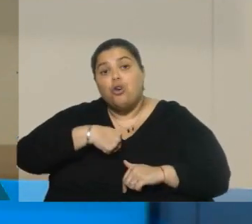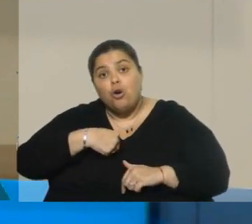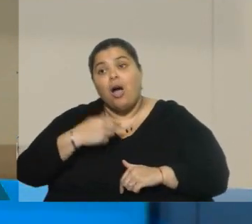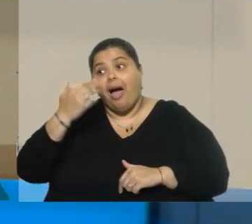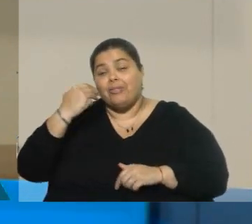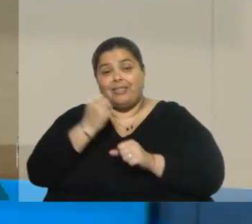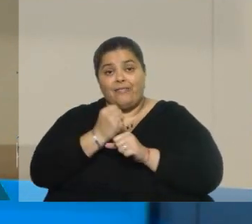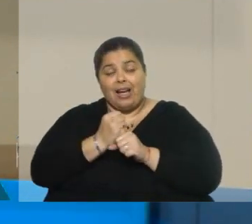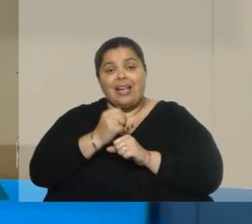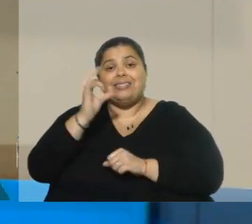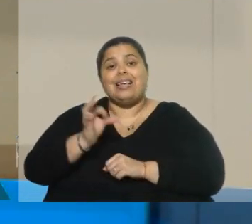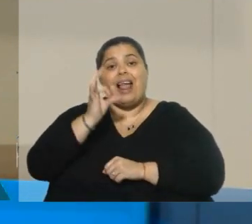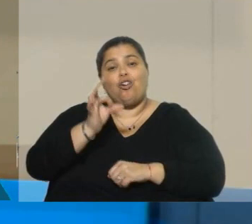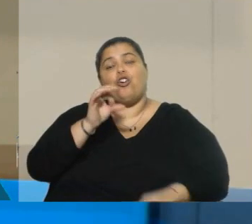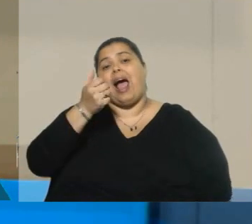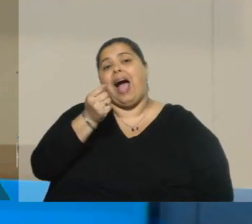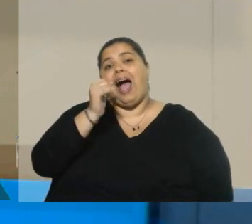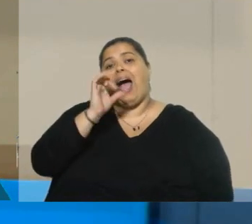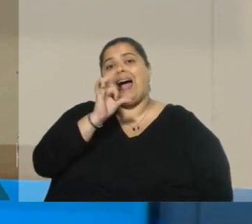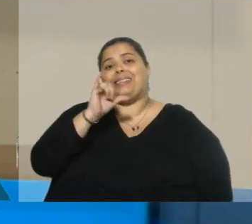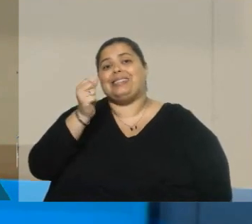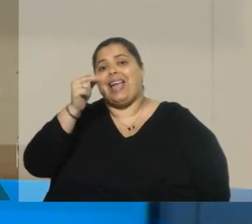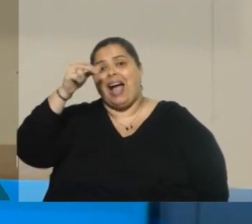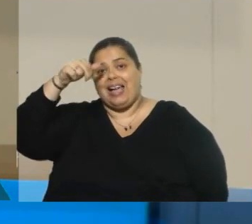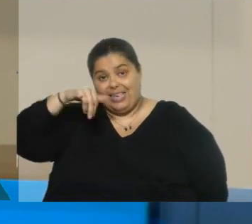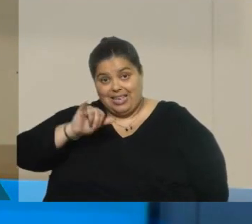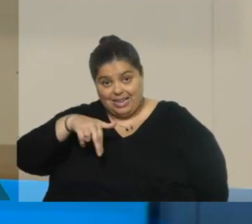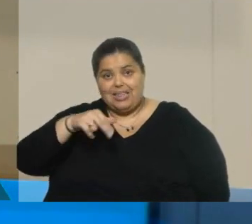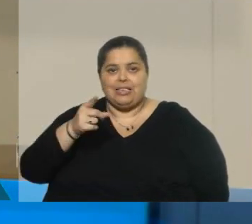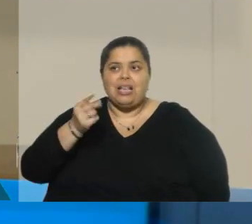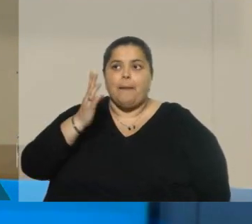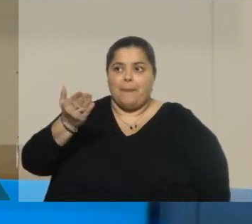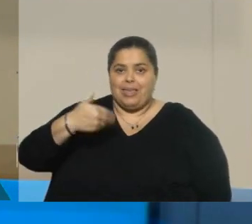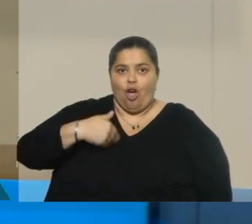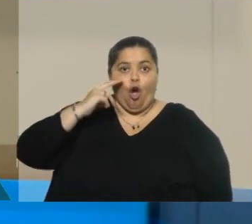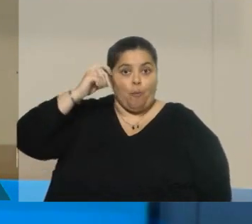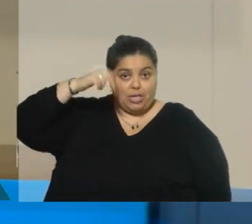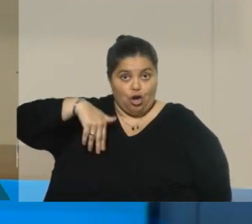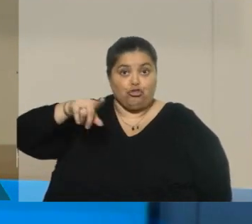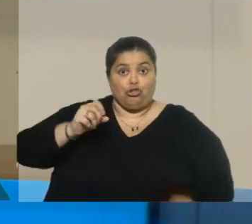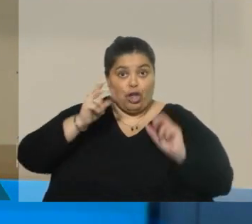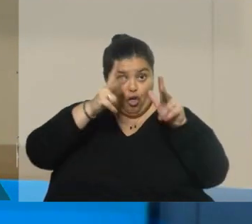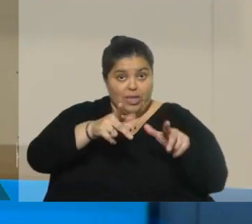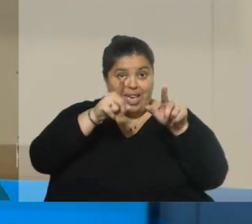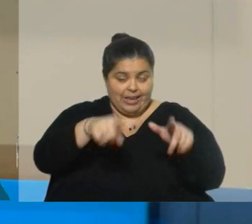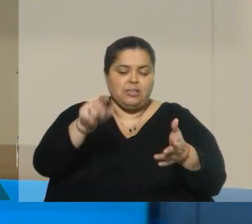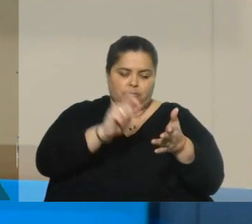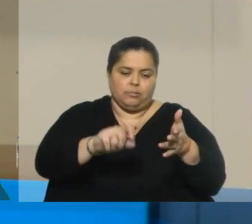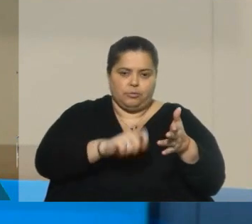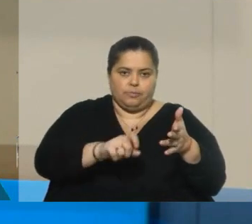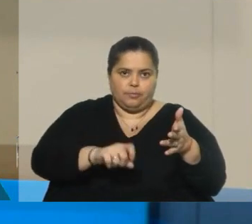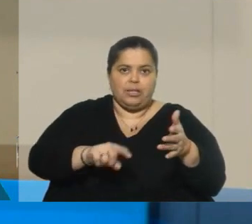senadora Ciaín, que me pidió opinión personalmente, le di mis opiniones, ella lo incorporó a su proyecto